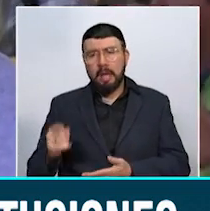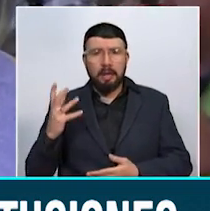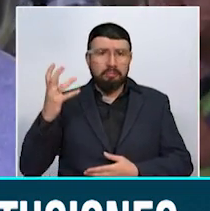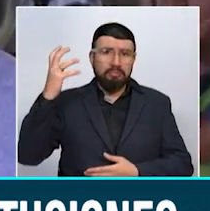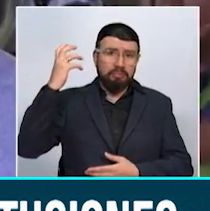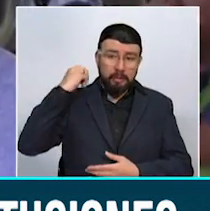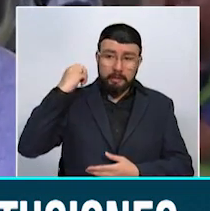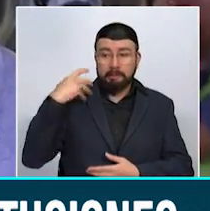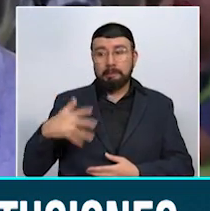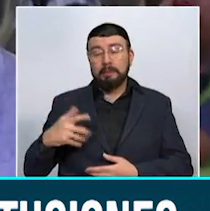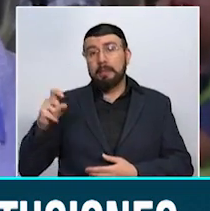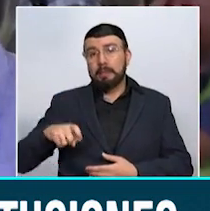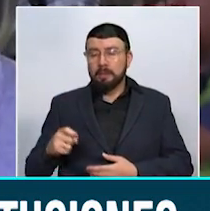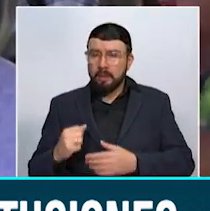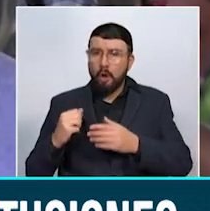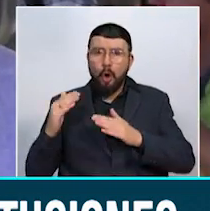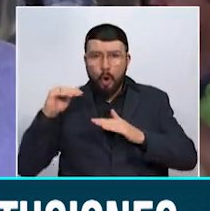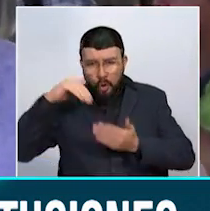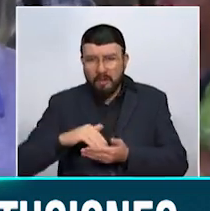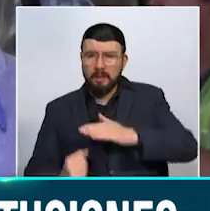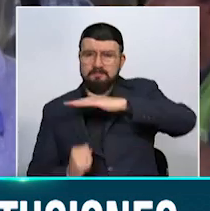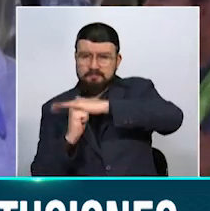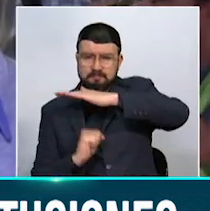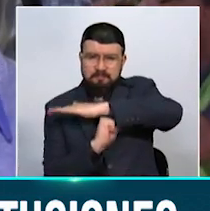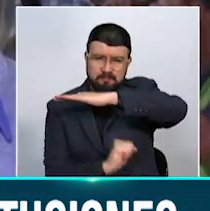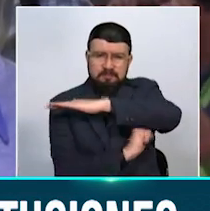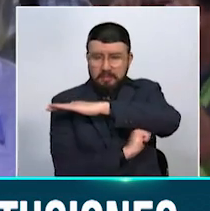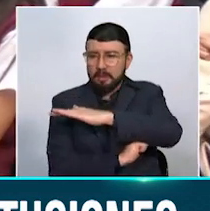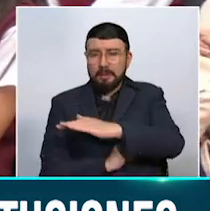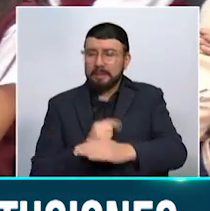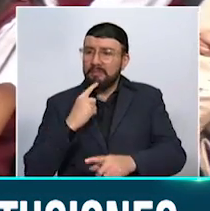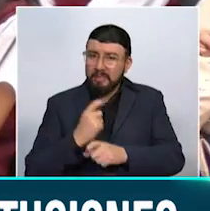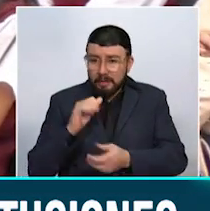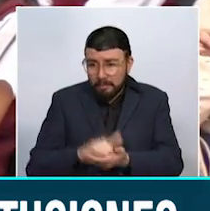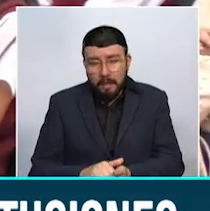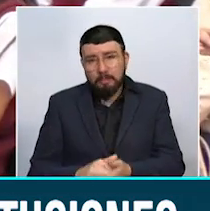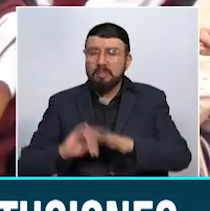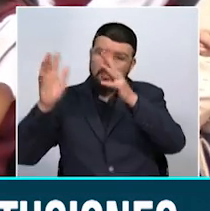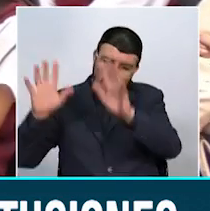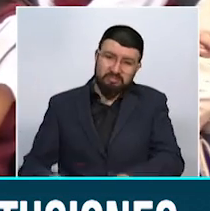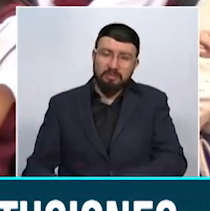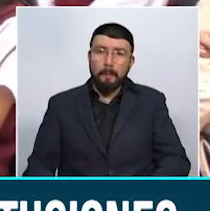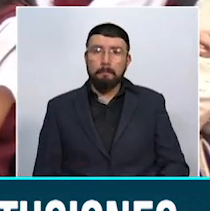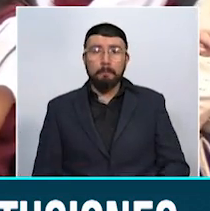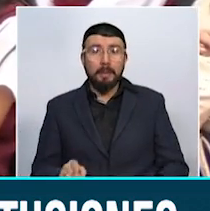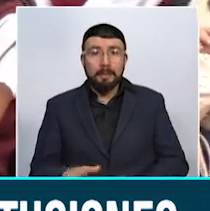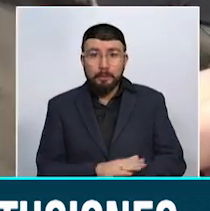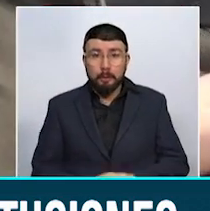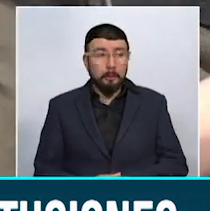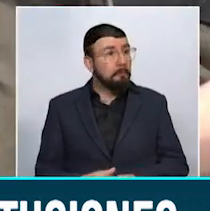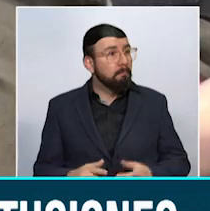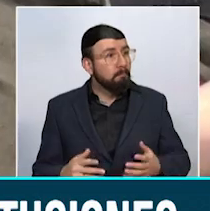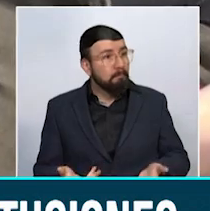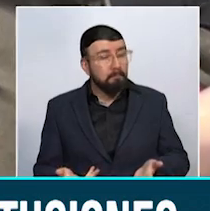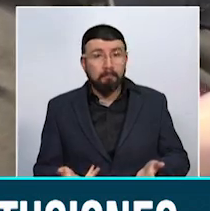necesitan reforzarlas y era complicado dentro de ello. Situaciones como estas generan inquietud entre la comunidad